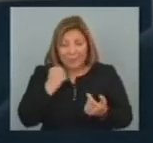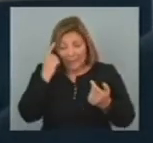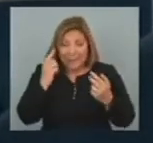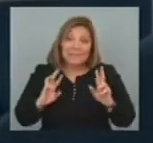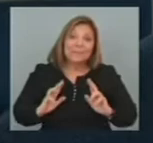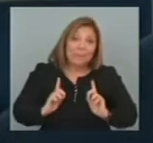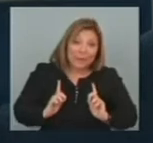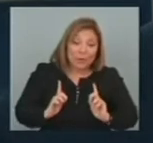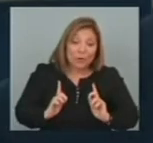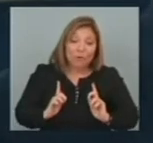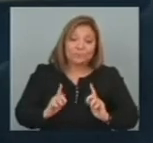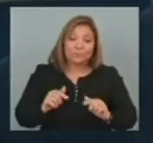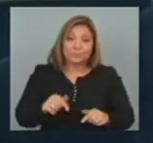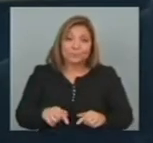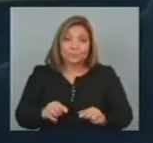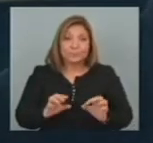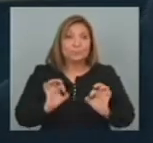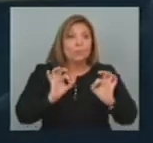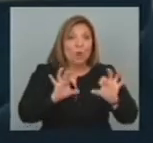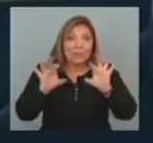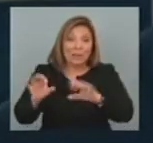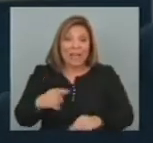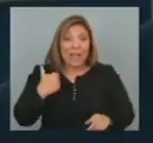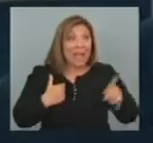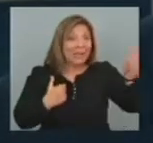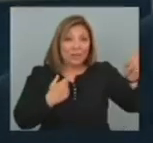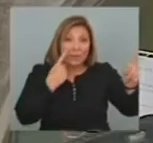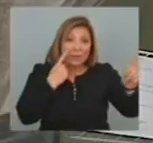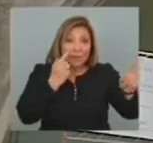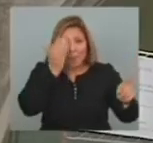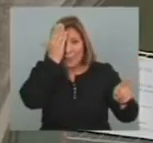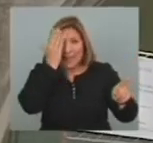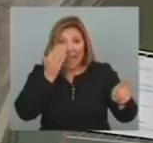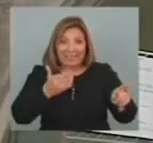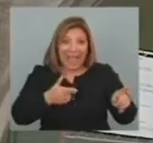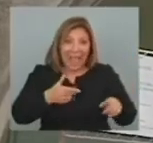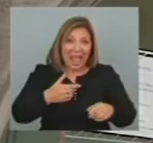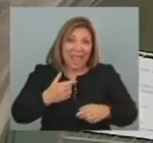sea De que Se nos contagien Lo que en Argentina Se conoce como Pirata del asfalto